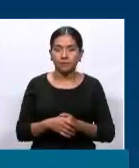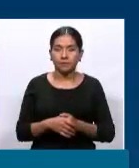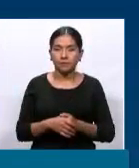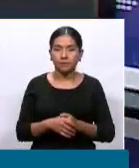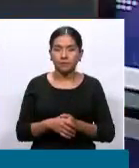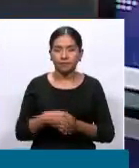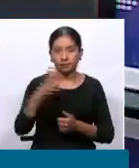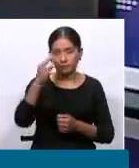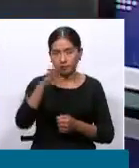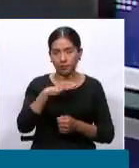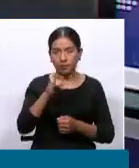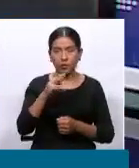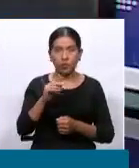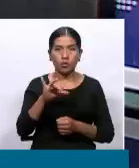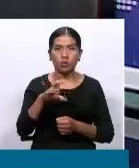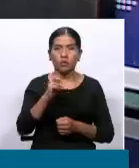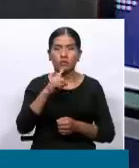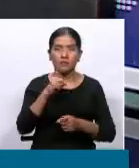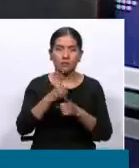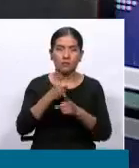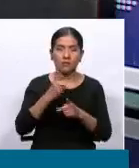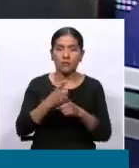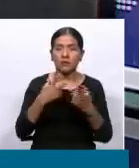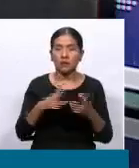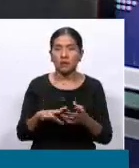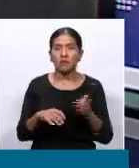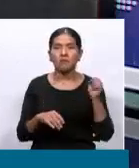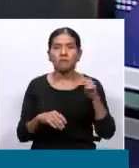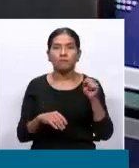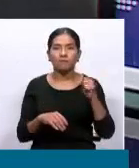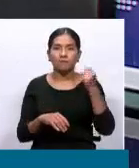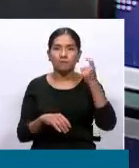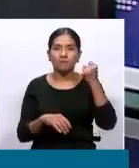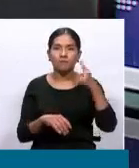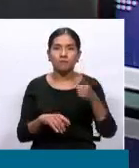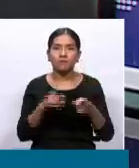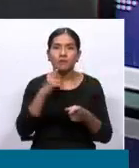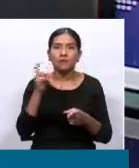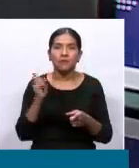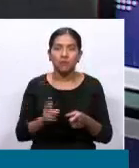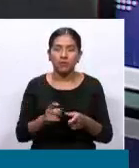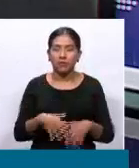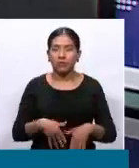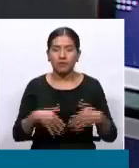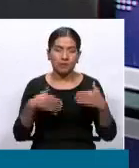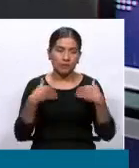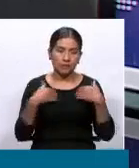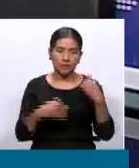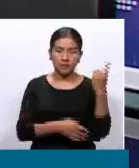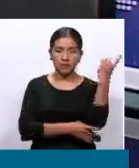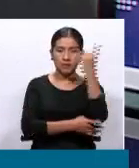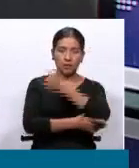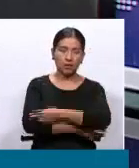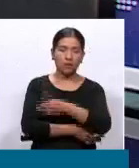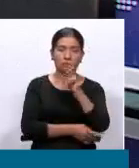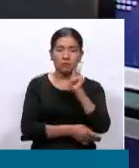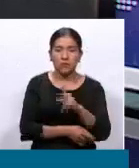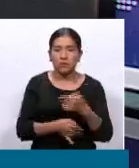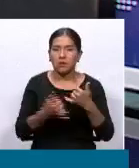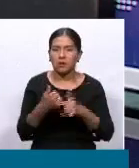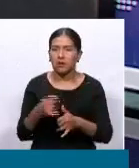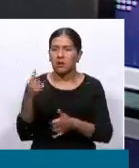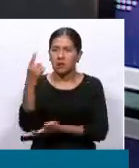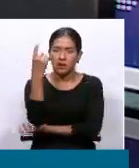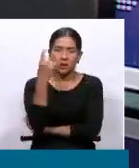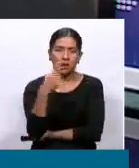Juan José, claro, el que tiene que vivir al día no puede esperar más, porque